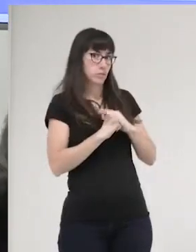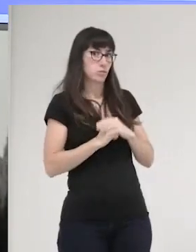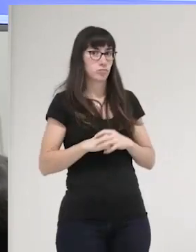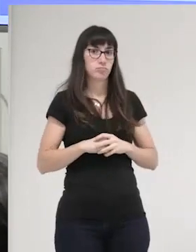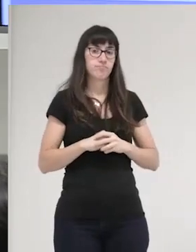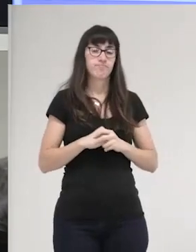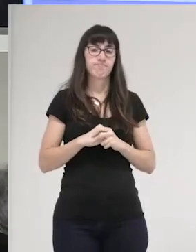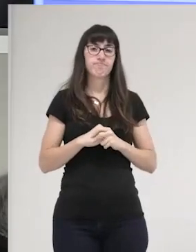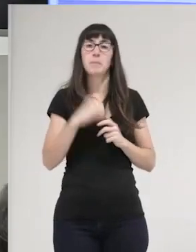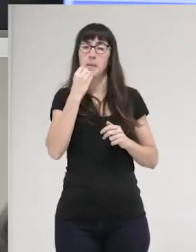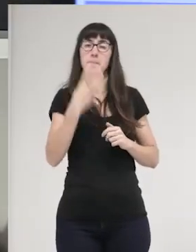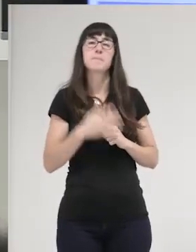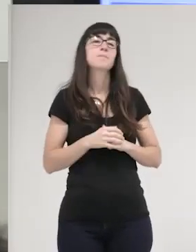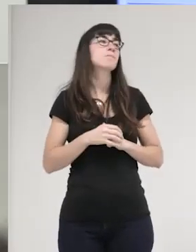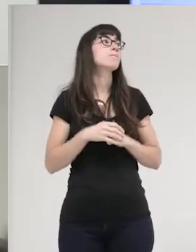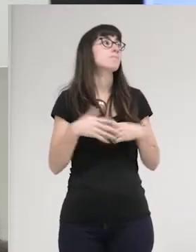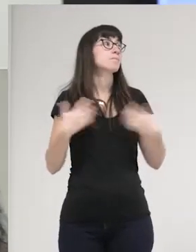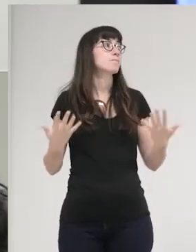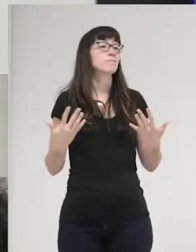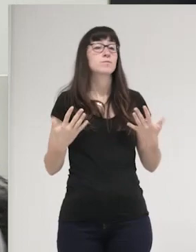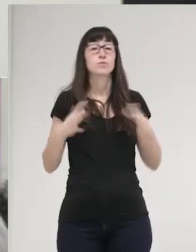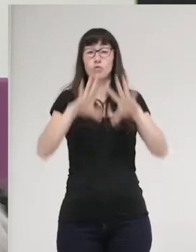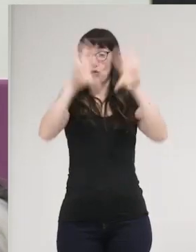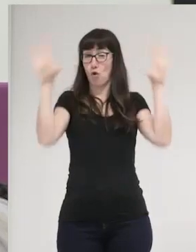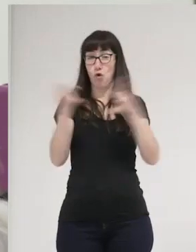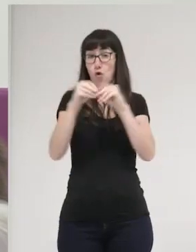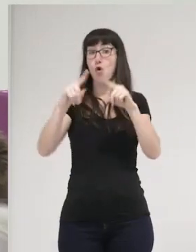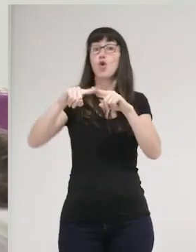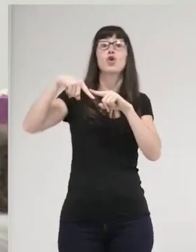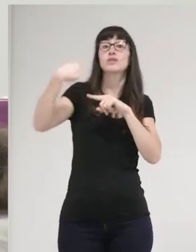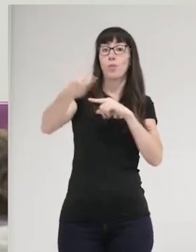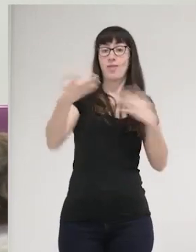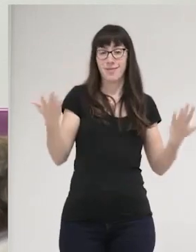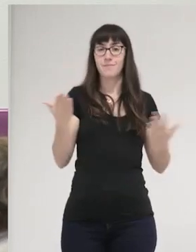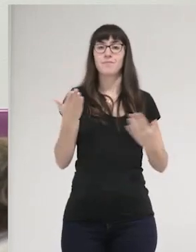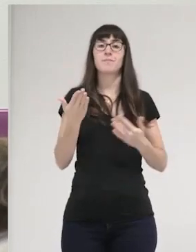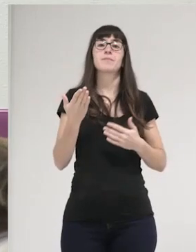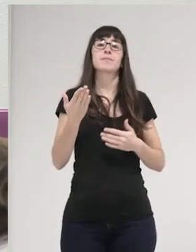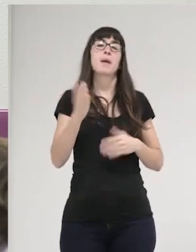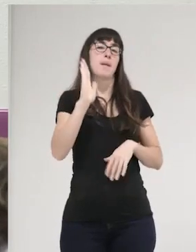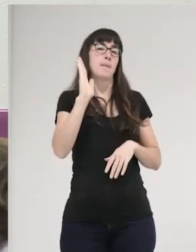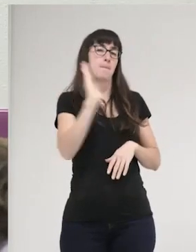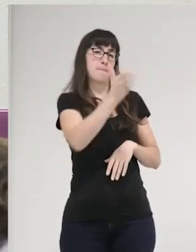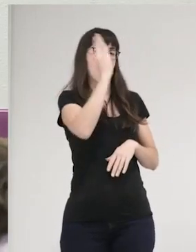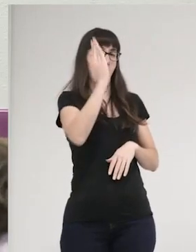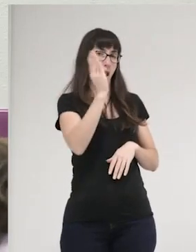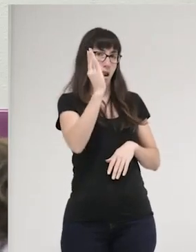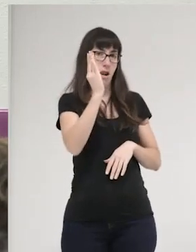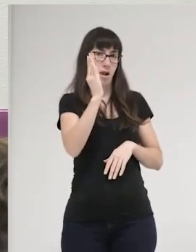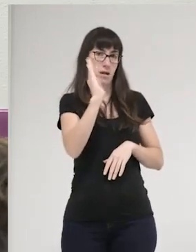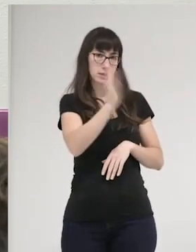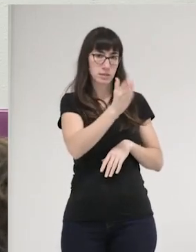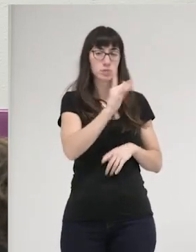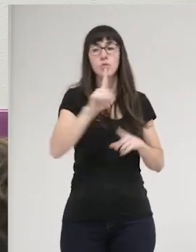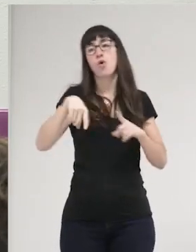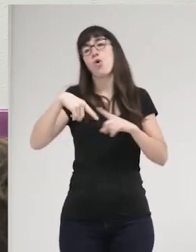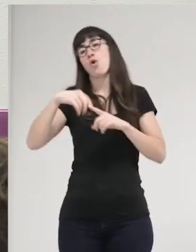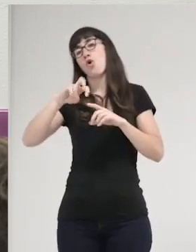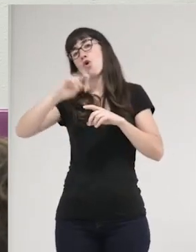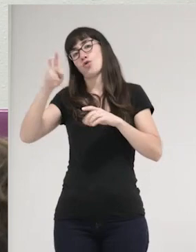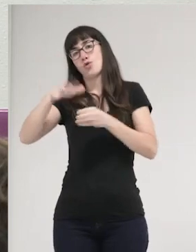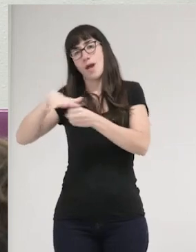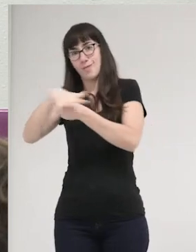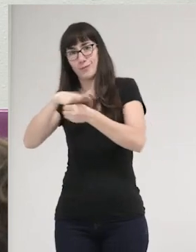Vale. ¿Cuáles son, un poco, las consecuencias de todo ello, no? Por una parte, las de la punitividad penal y, por otra parte, las de la punitividad en otro marco. Por una